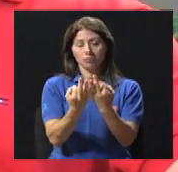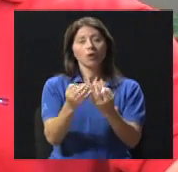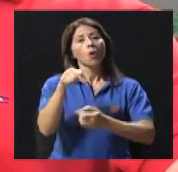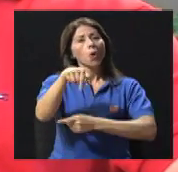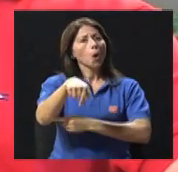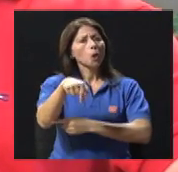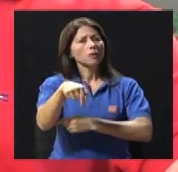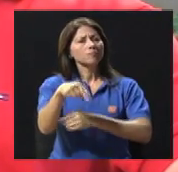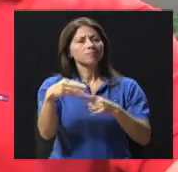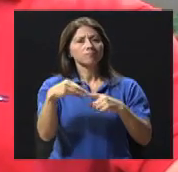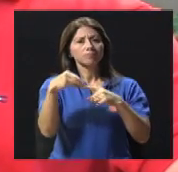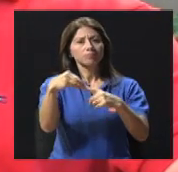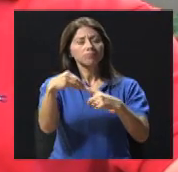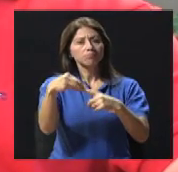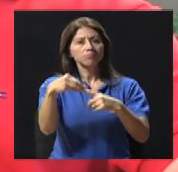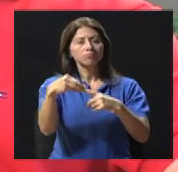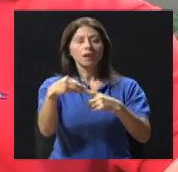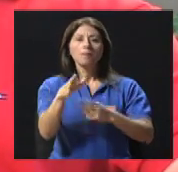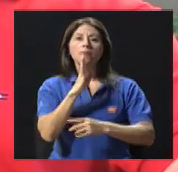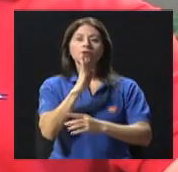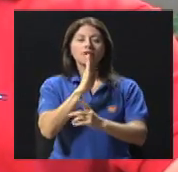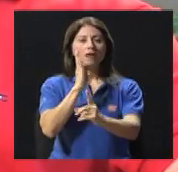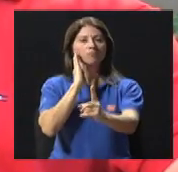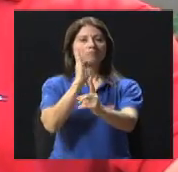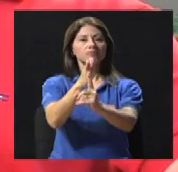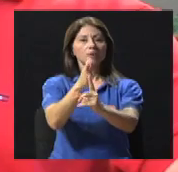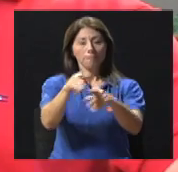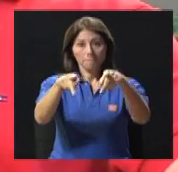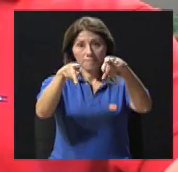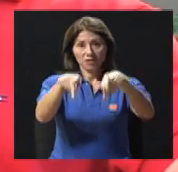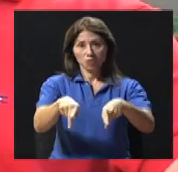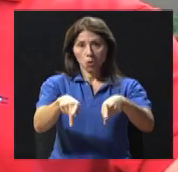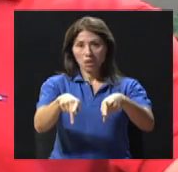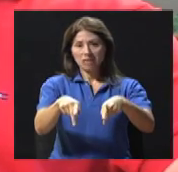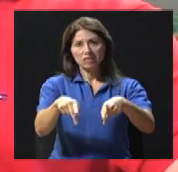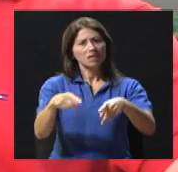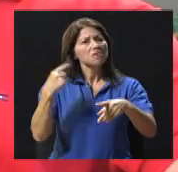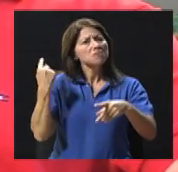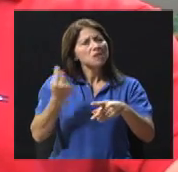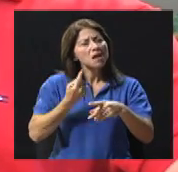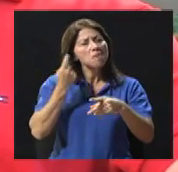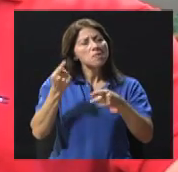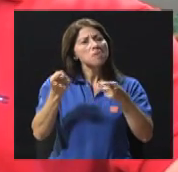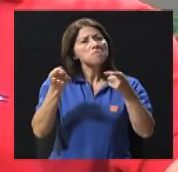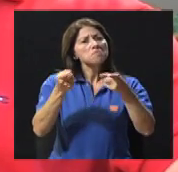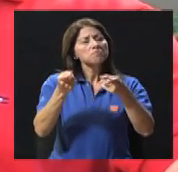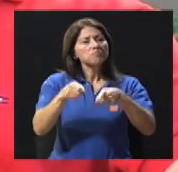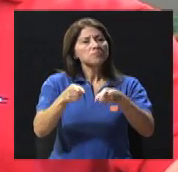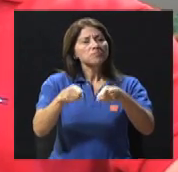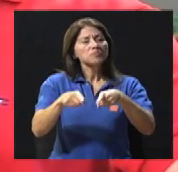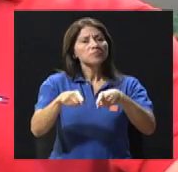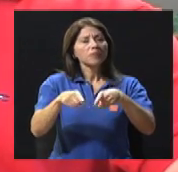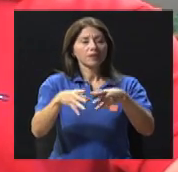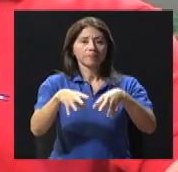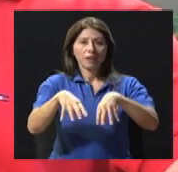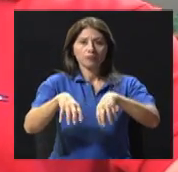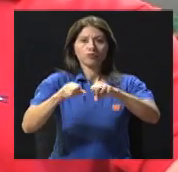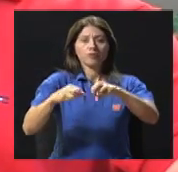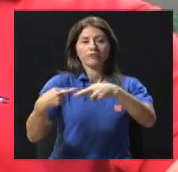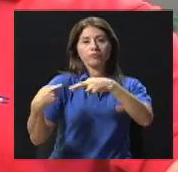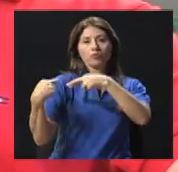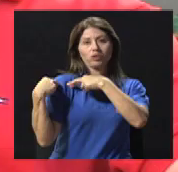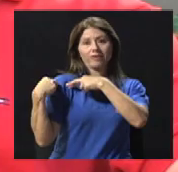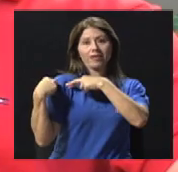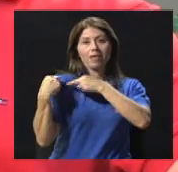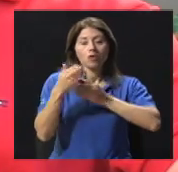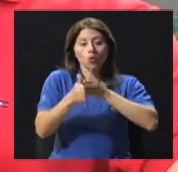dirigirnos principalmente a las personas que viven o que regularmente tienen la responsabilidad de cuidar a alguien